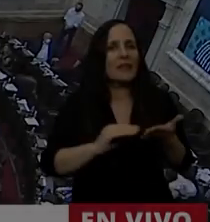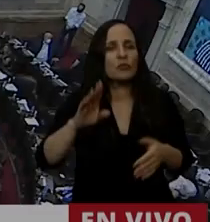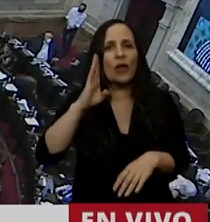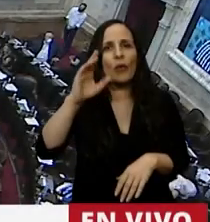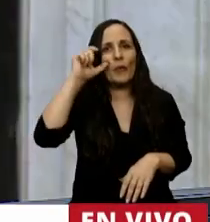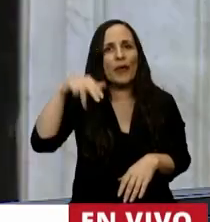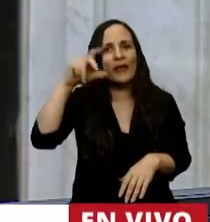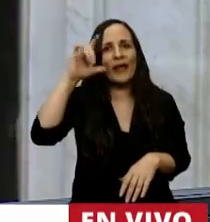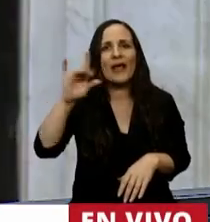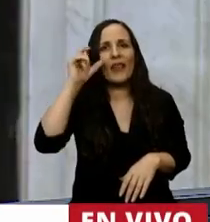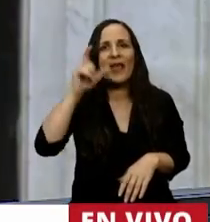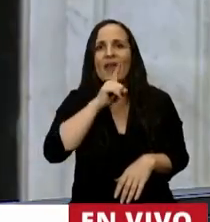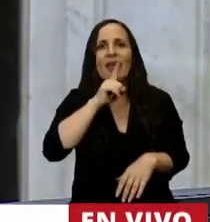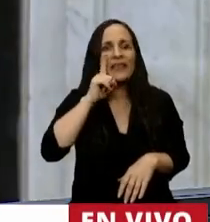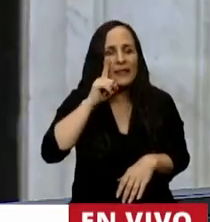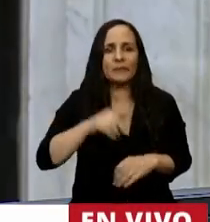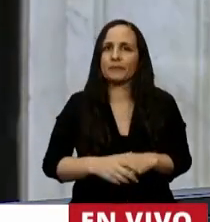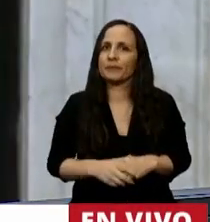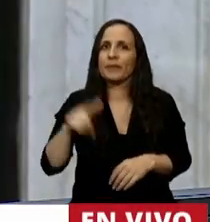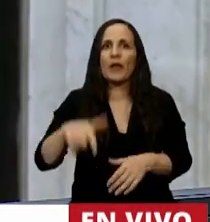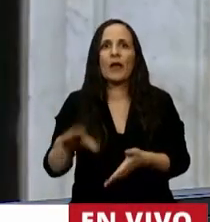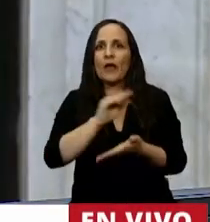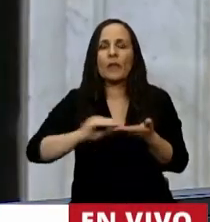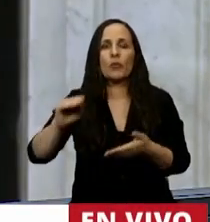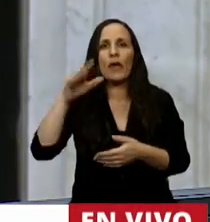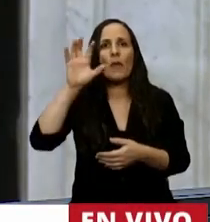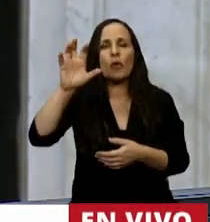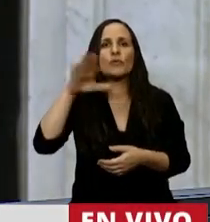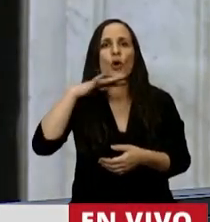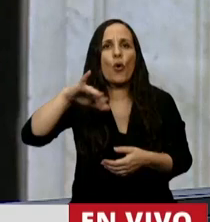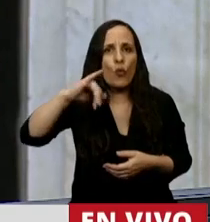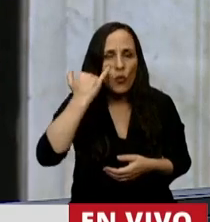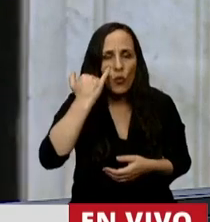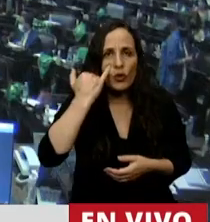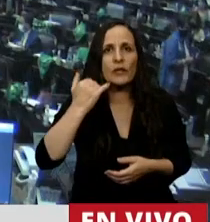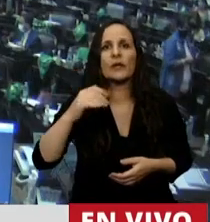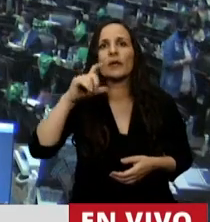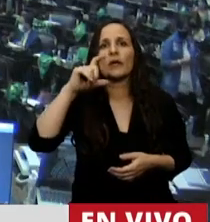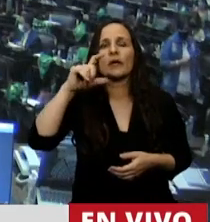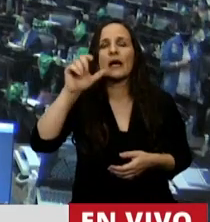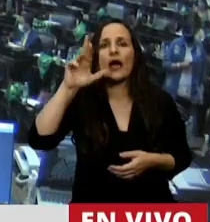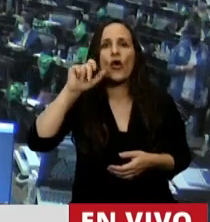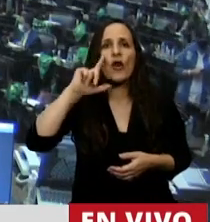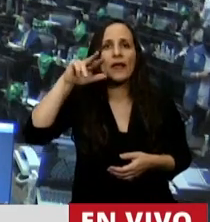En uso de la palabra, la diputada por la provincia de Jujuy, Carolina Moisés.